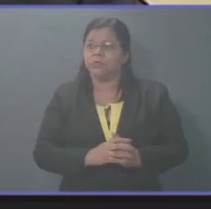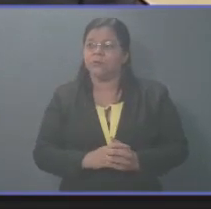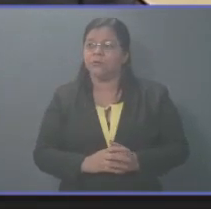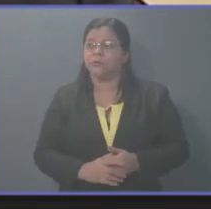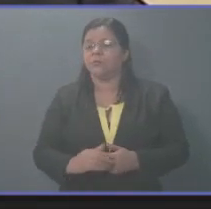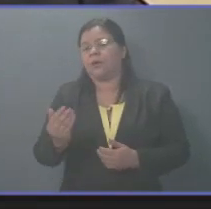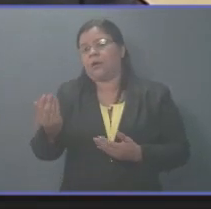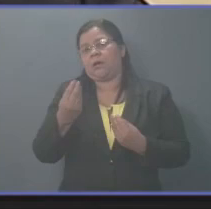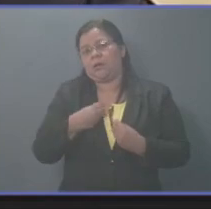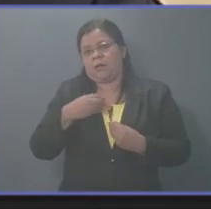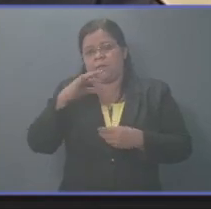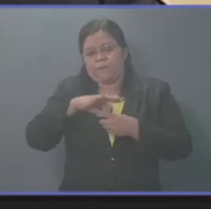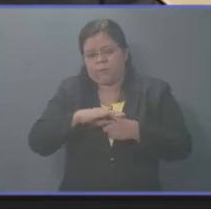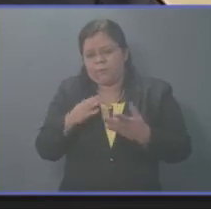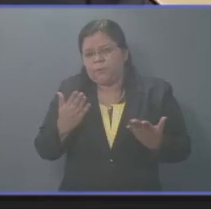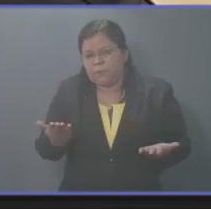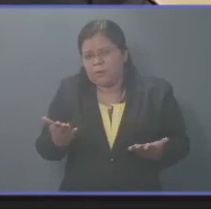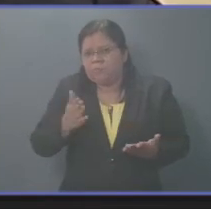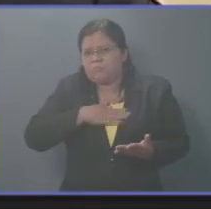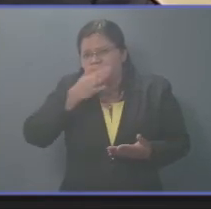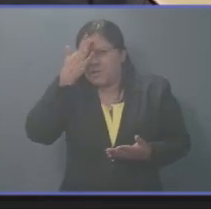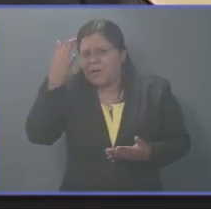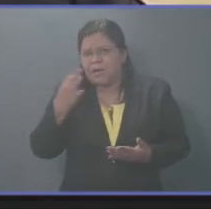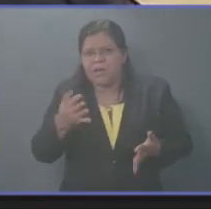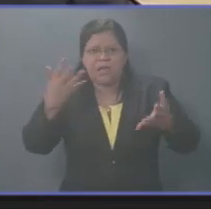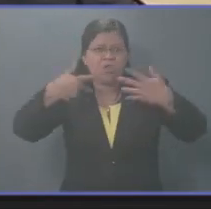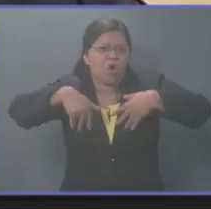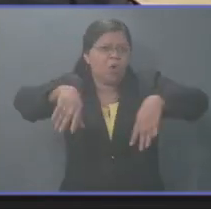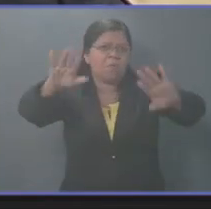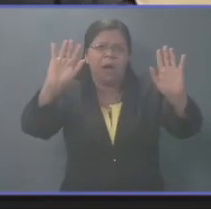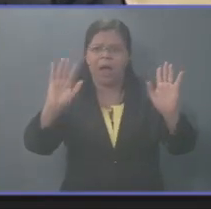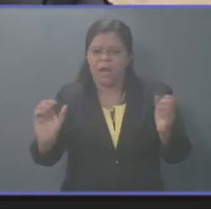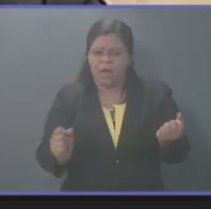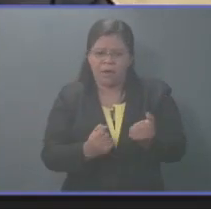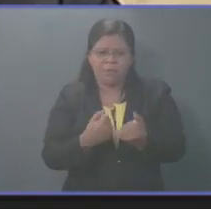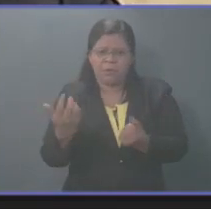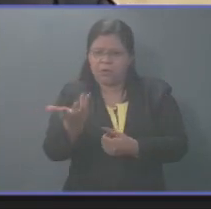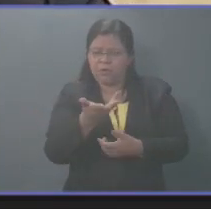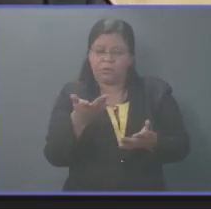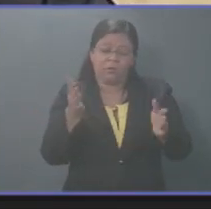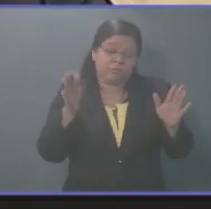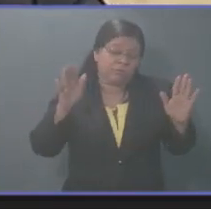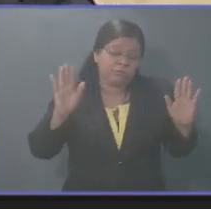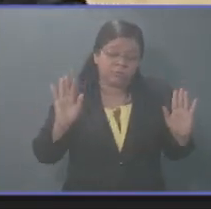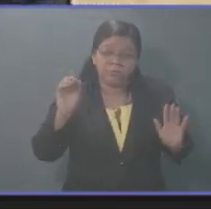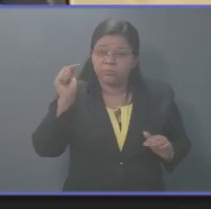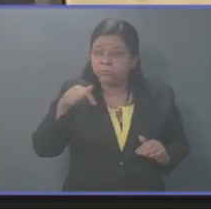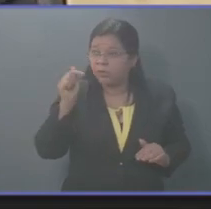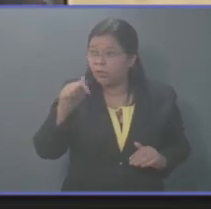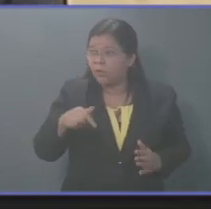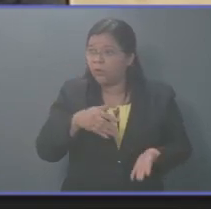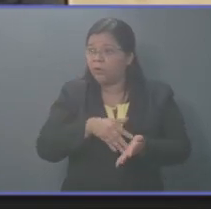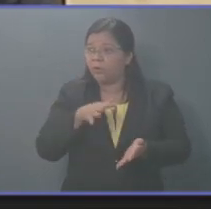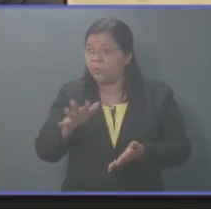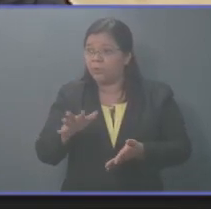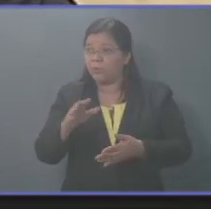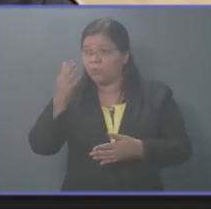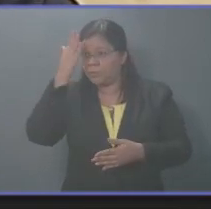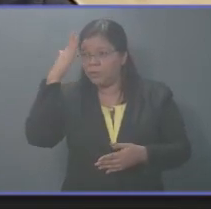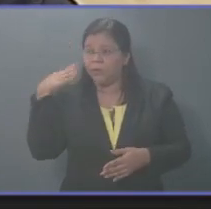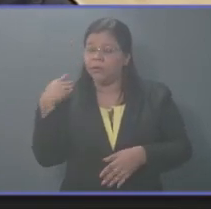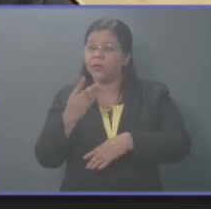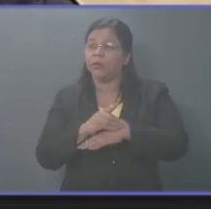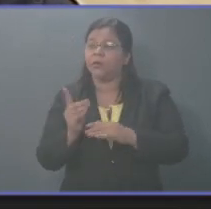los votos, porque yo creí que iba a ser natural el apoyo de todos. Pero hoy, públicamente, diputada